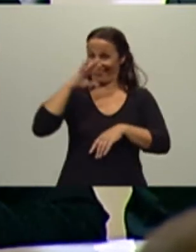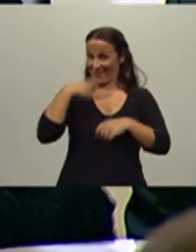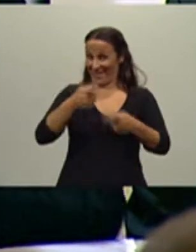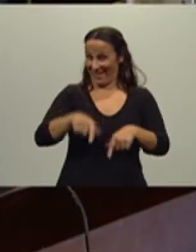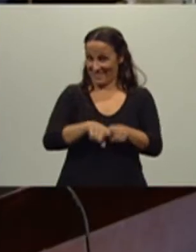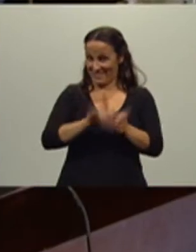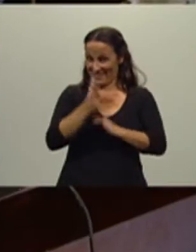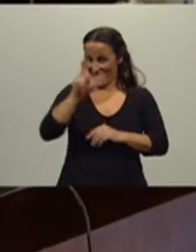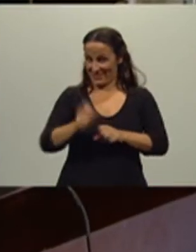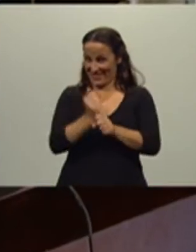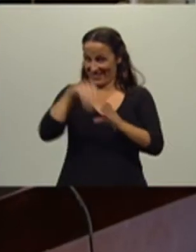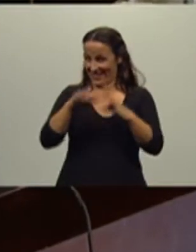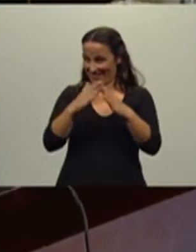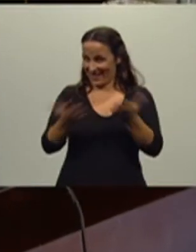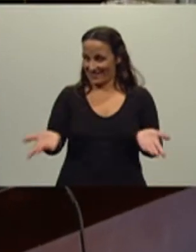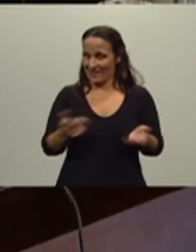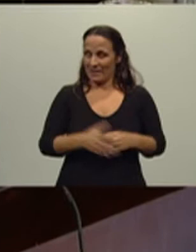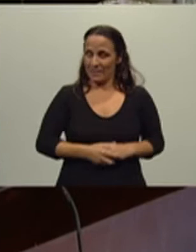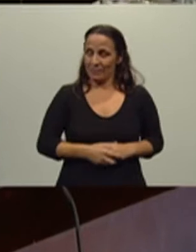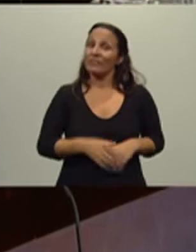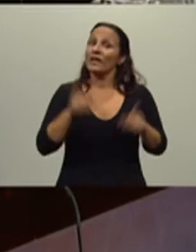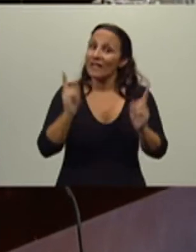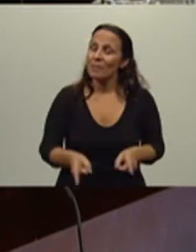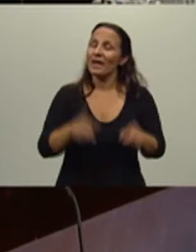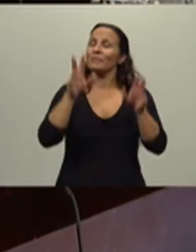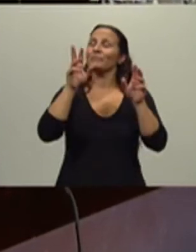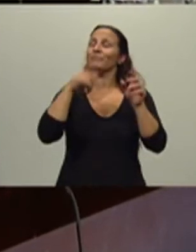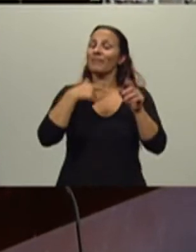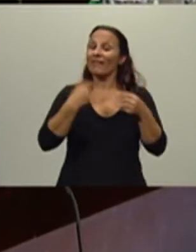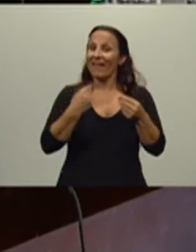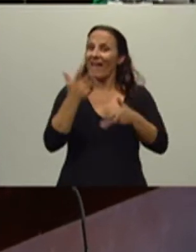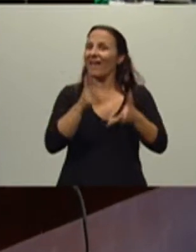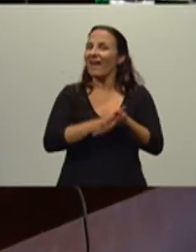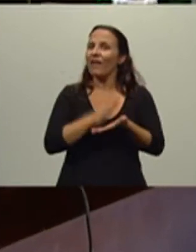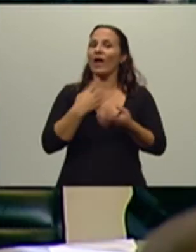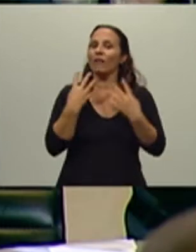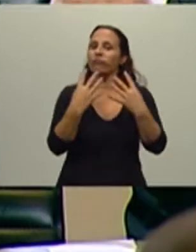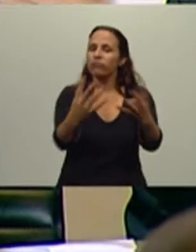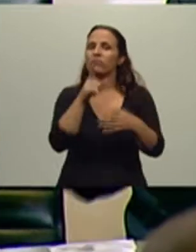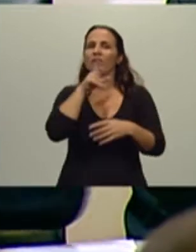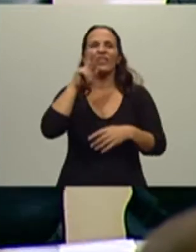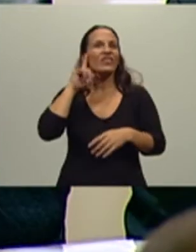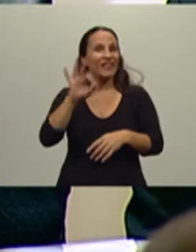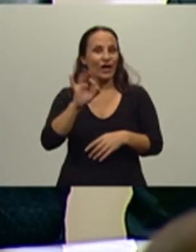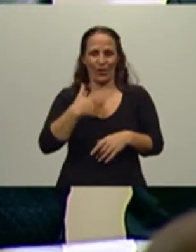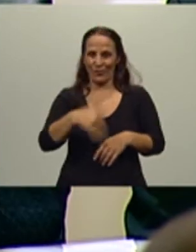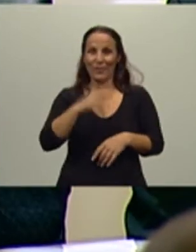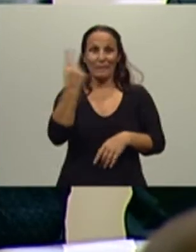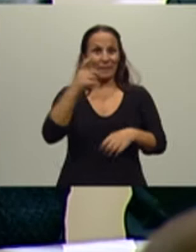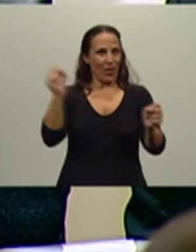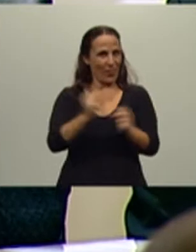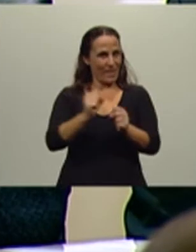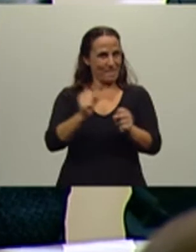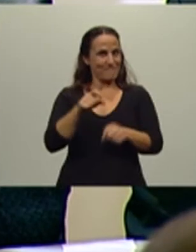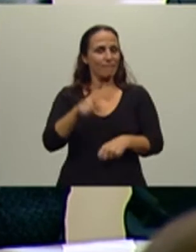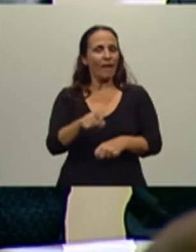finalmente estamos también con el tema del trigo, próximo simbólicamente, el primero de mayo comienza